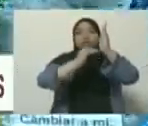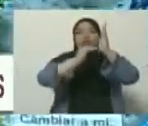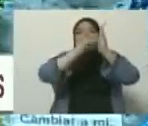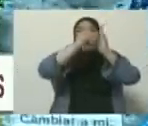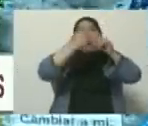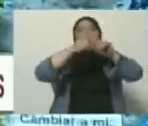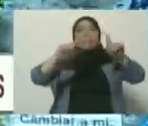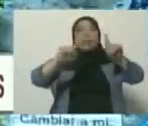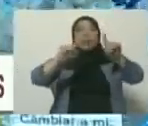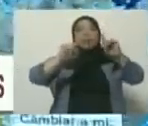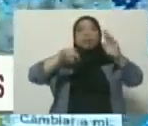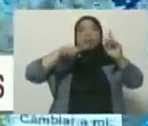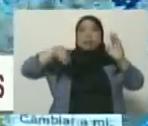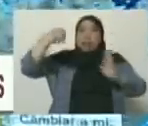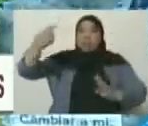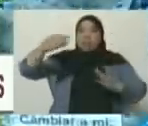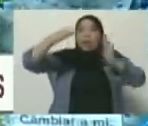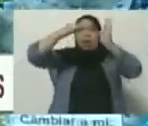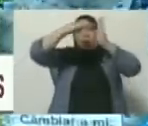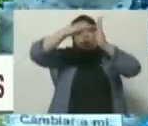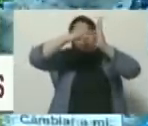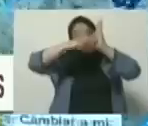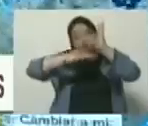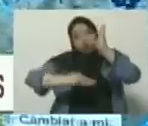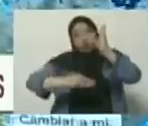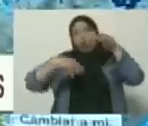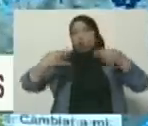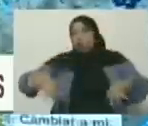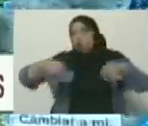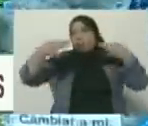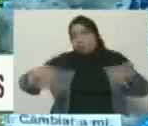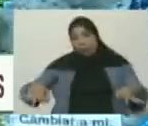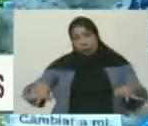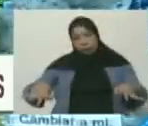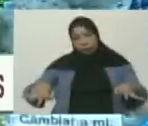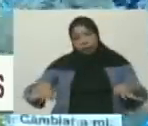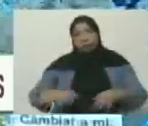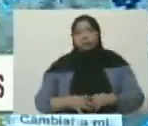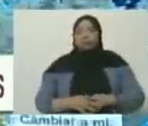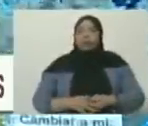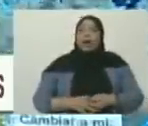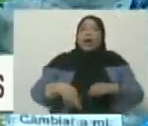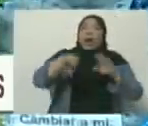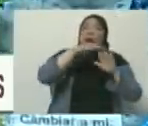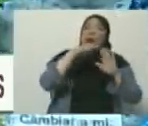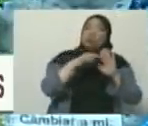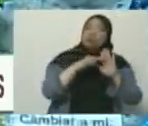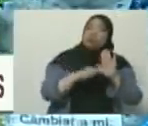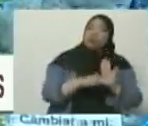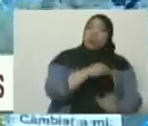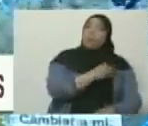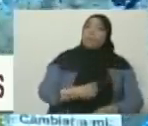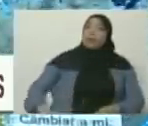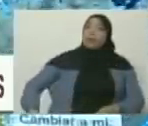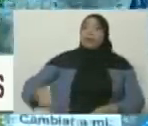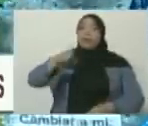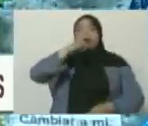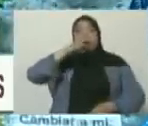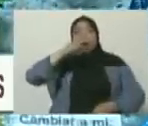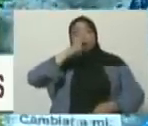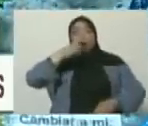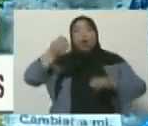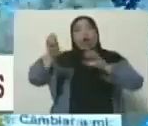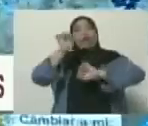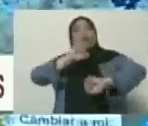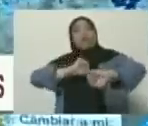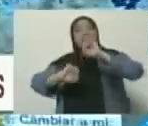riesgo estará allí, presto y dispuesto, como son las instrucciones precisas de nuestro presidente, para atender, proteger, defender